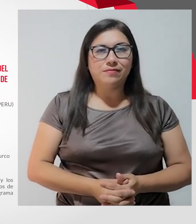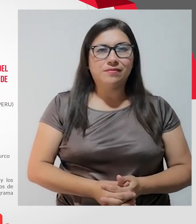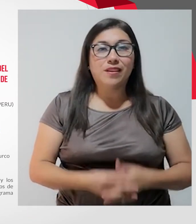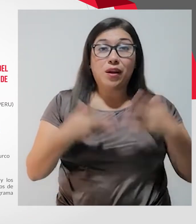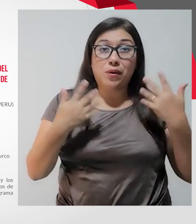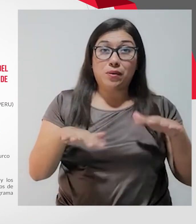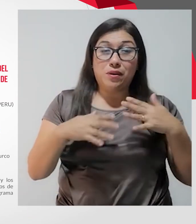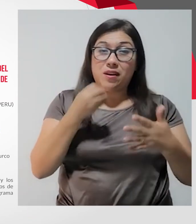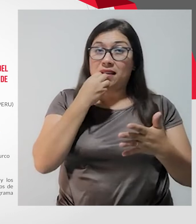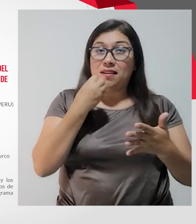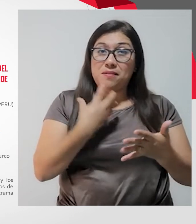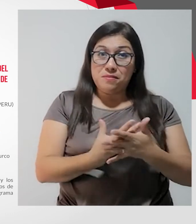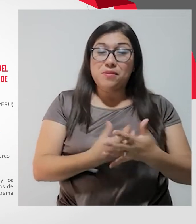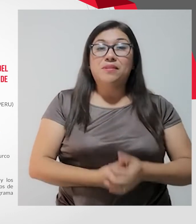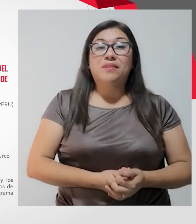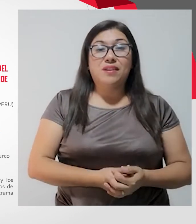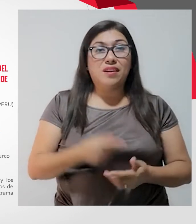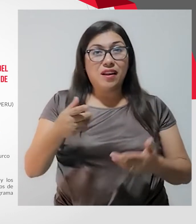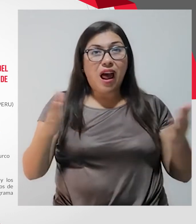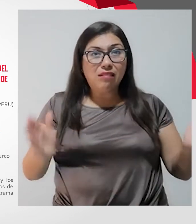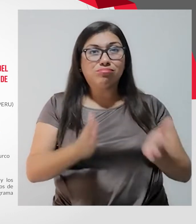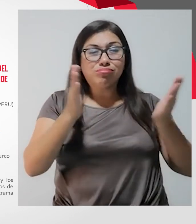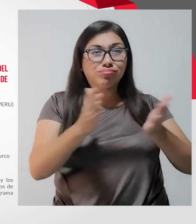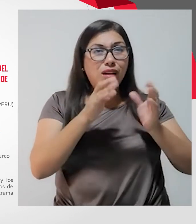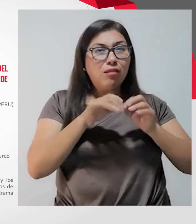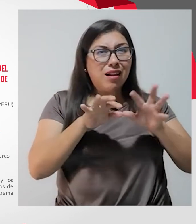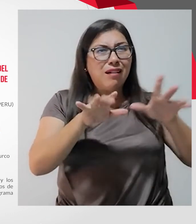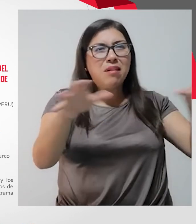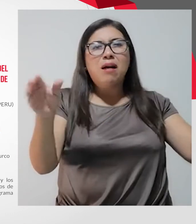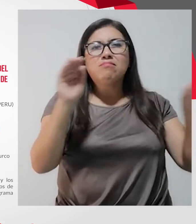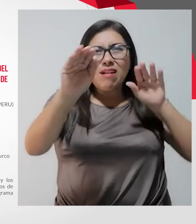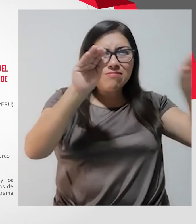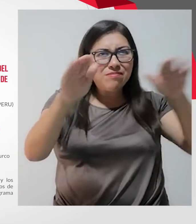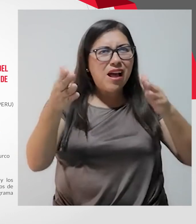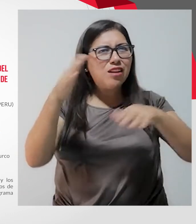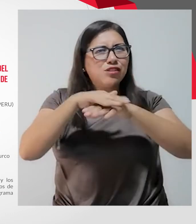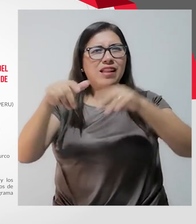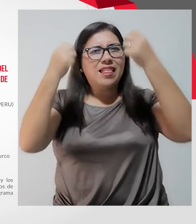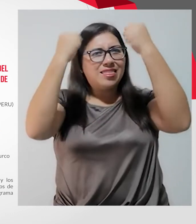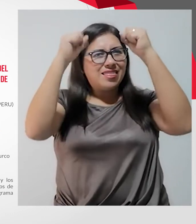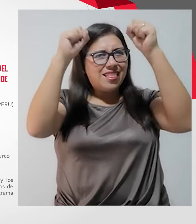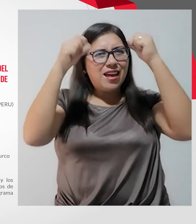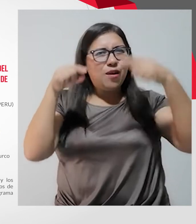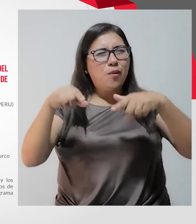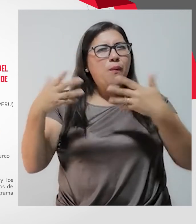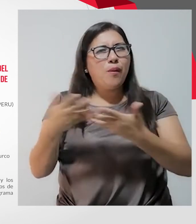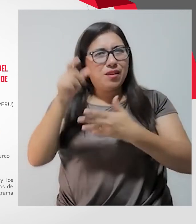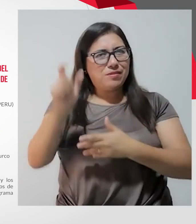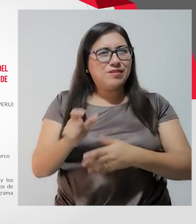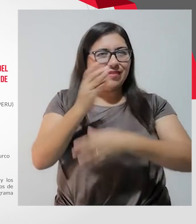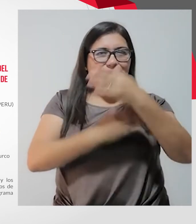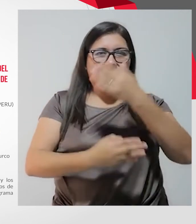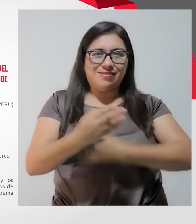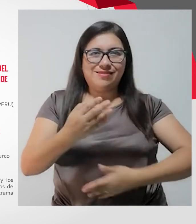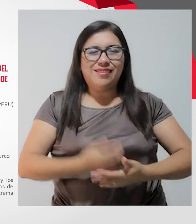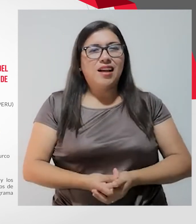Qué bueno que se esté fomentando el deporte en las personas con discapacidad